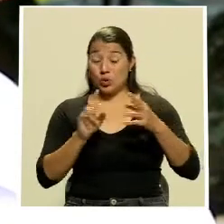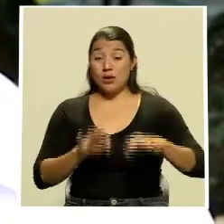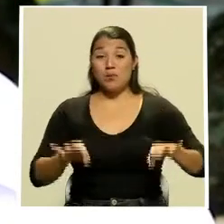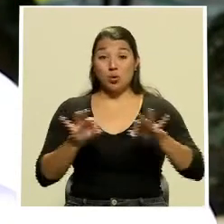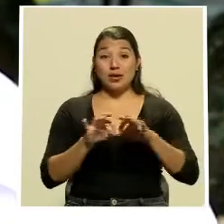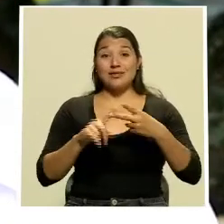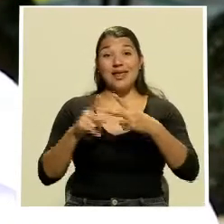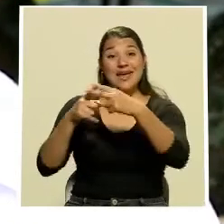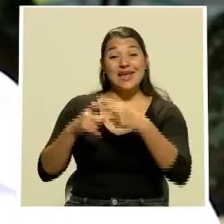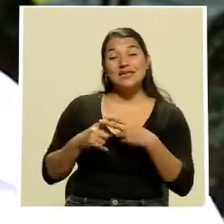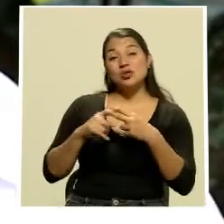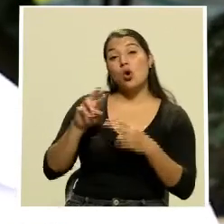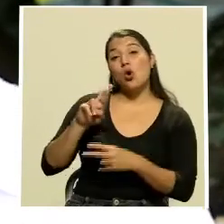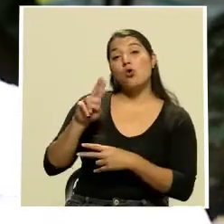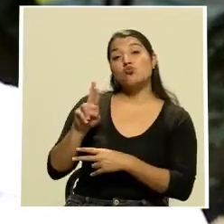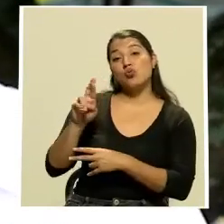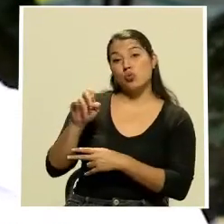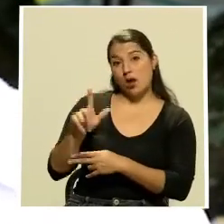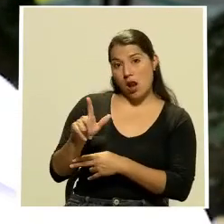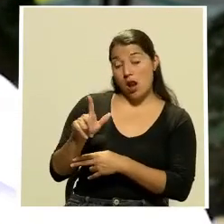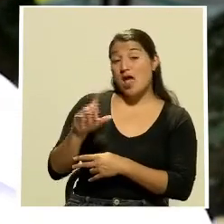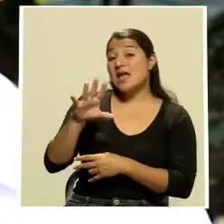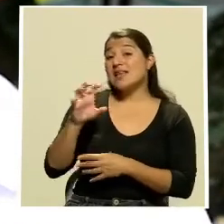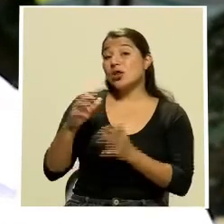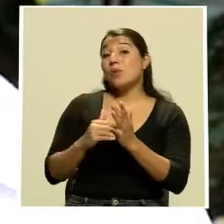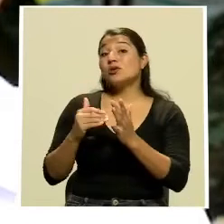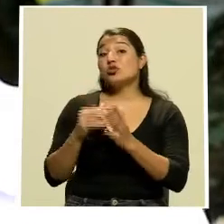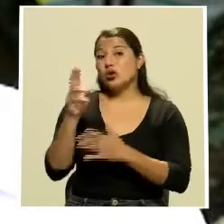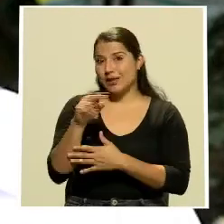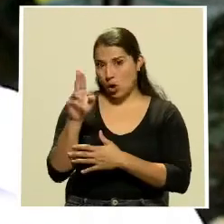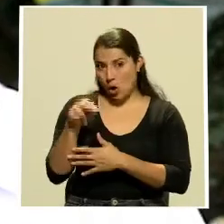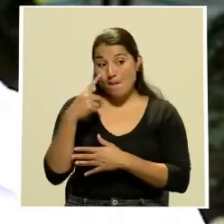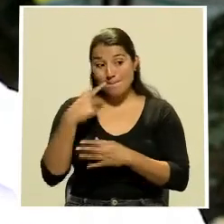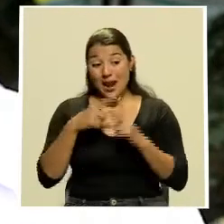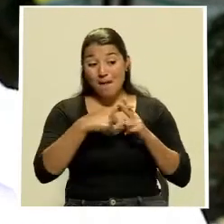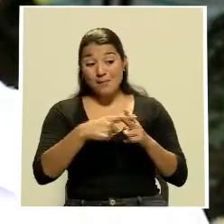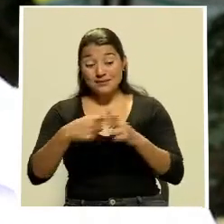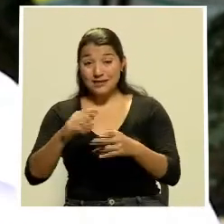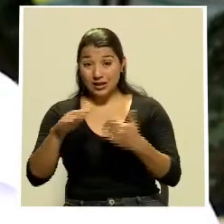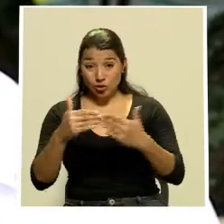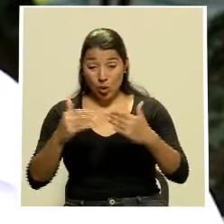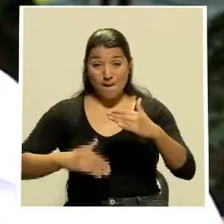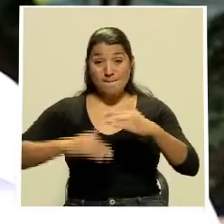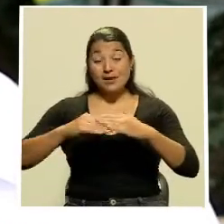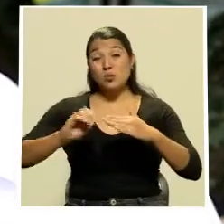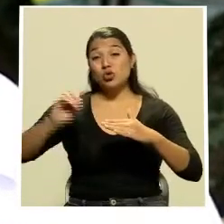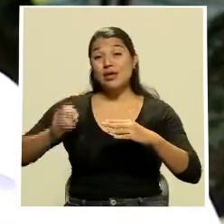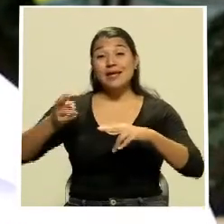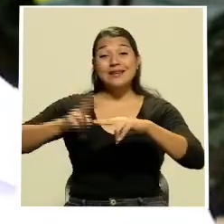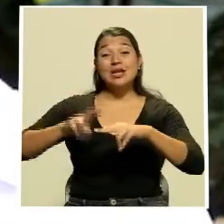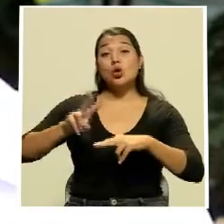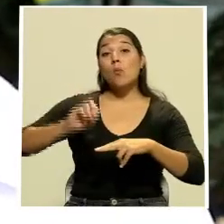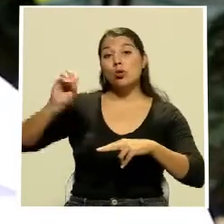el de crédito rural. Más de 500 millones de colones a una tasa fija del 2% y un máximo de 10 millones de colones permitirá que